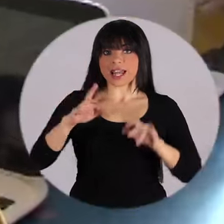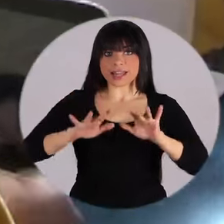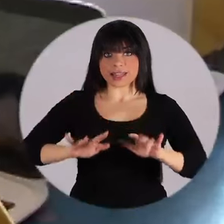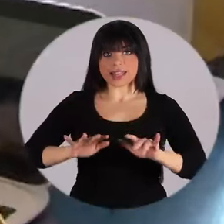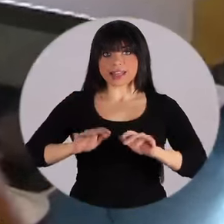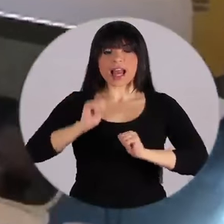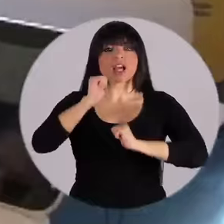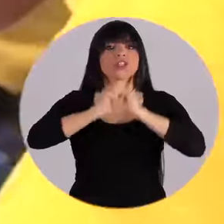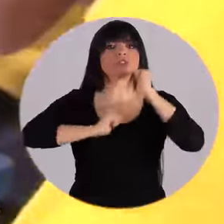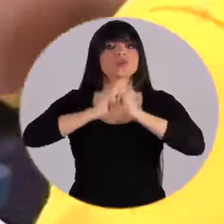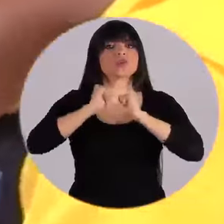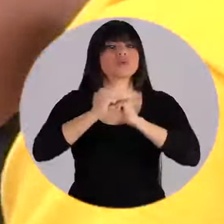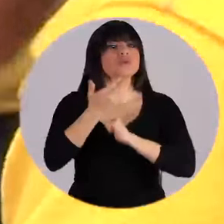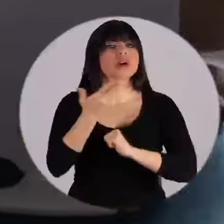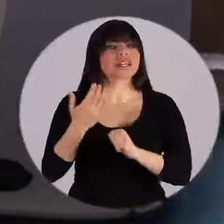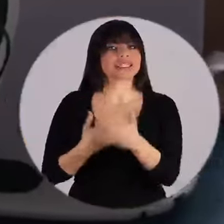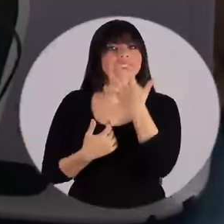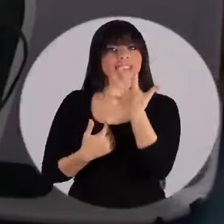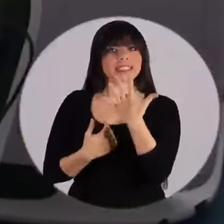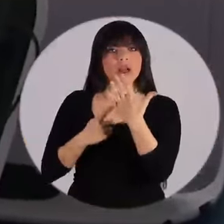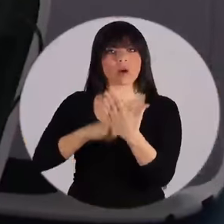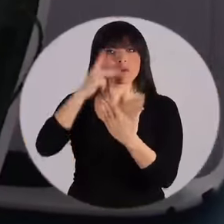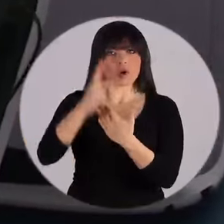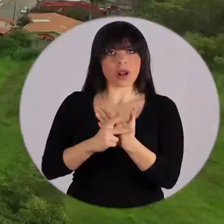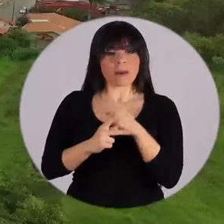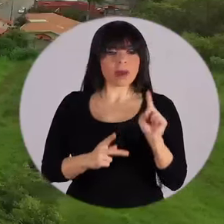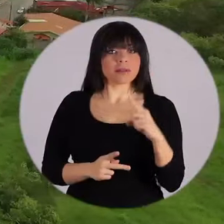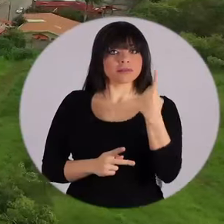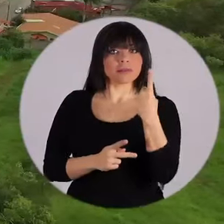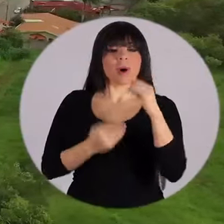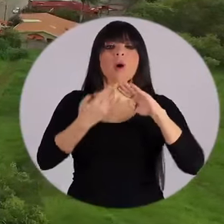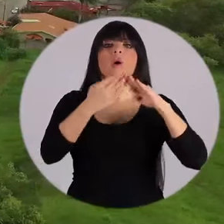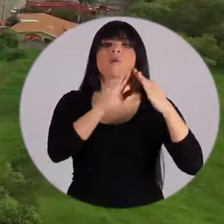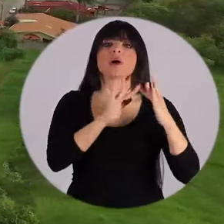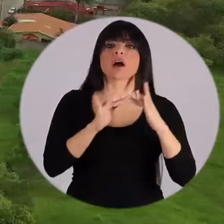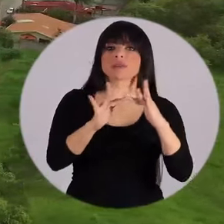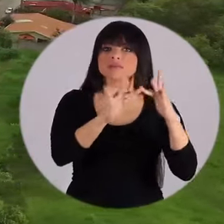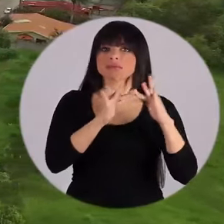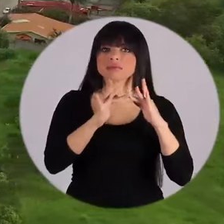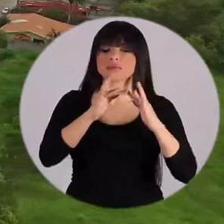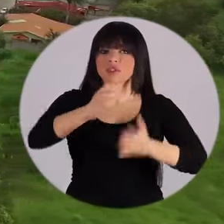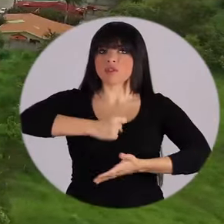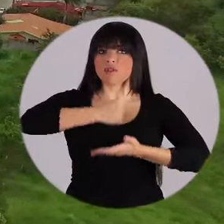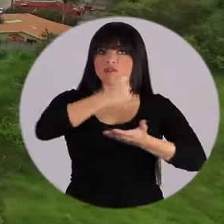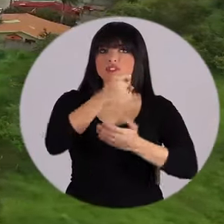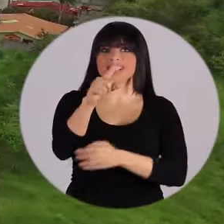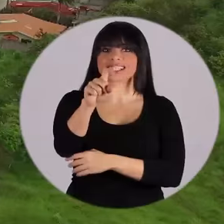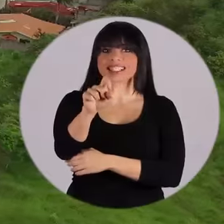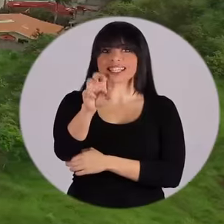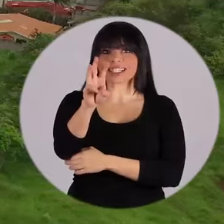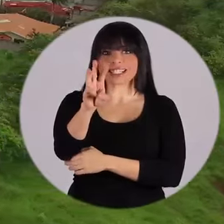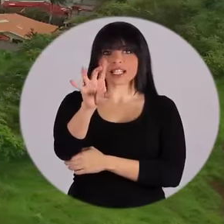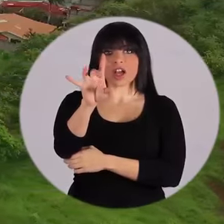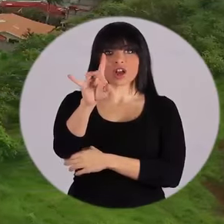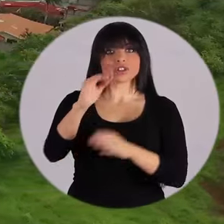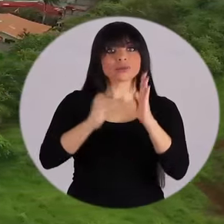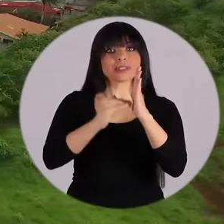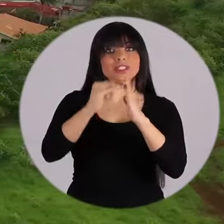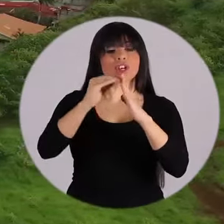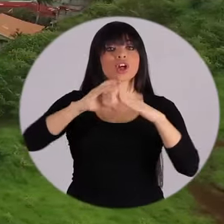CR Digital se estructura en cinco programas. Comunidades Conectadas, con una partida de